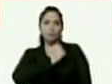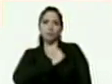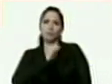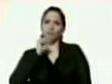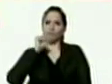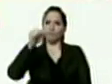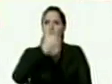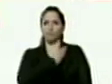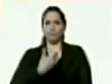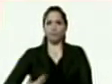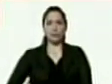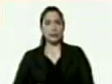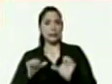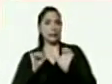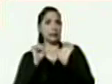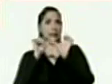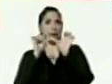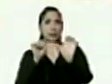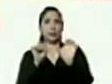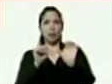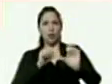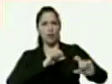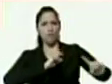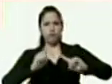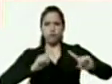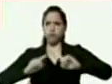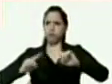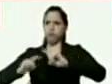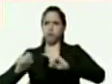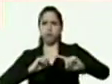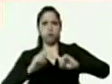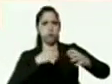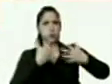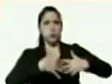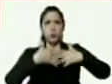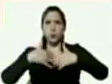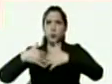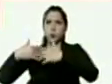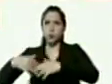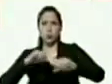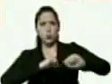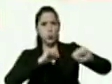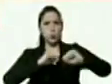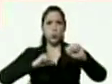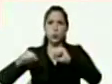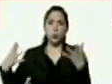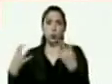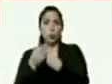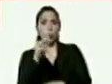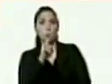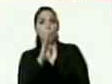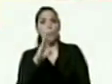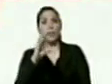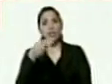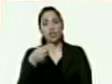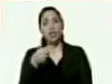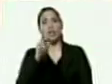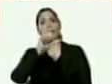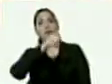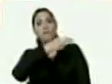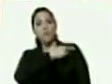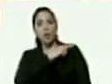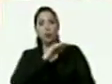seguimos afinando la maquinaria afinando la organización con las UVC los jefes de